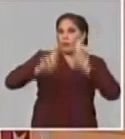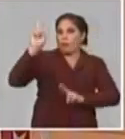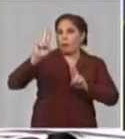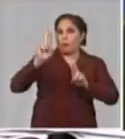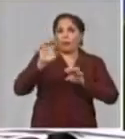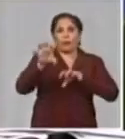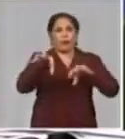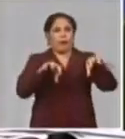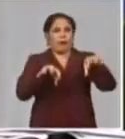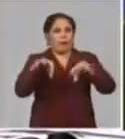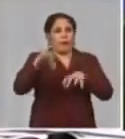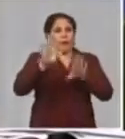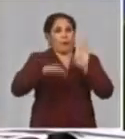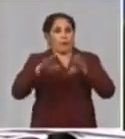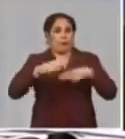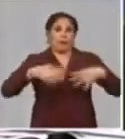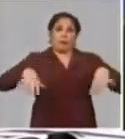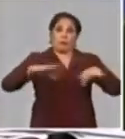rejuste en medio de esta circunstancia. medio de esta circunstancia.